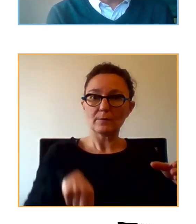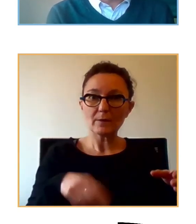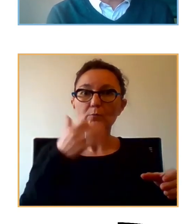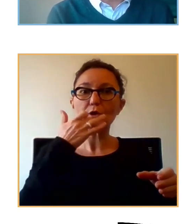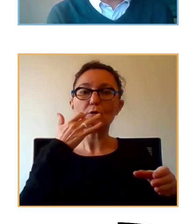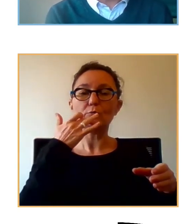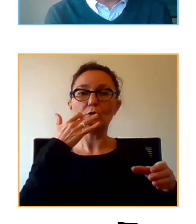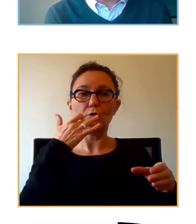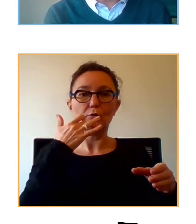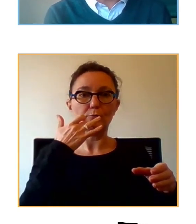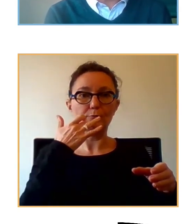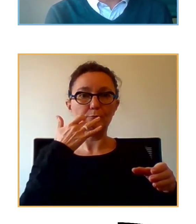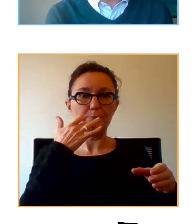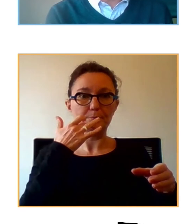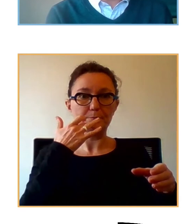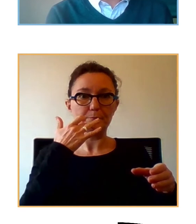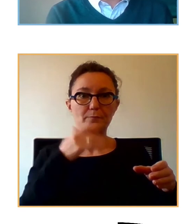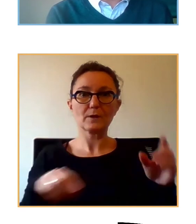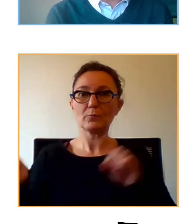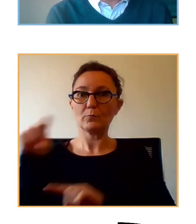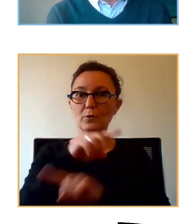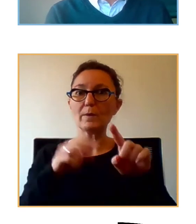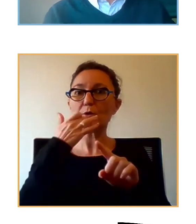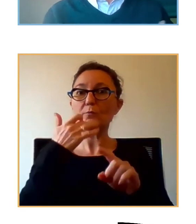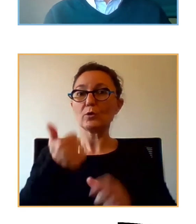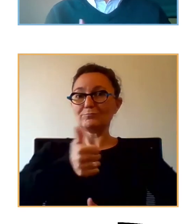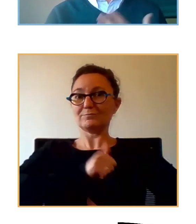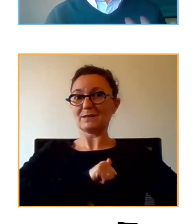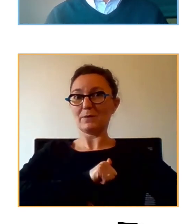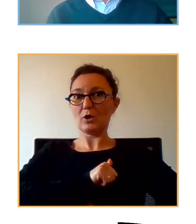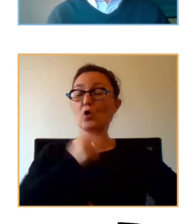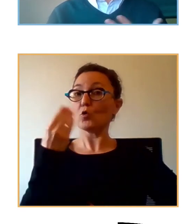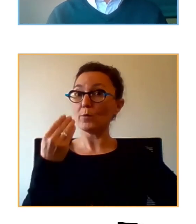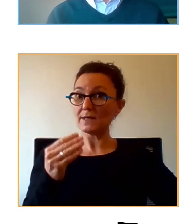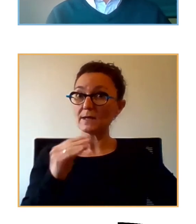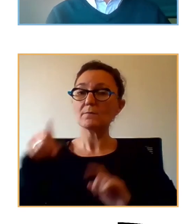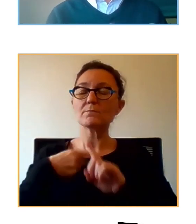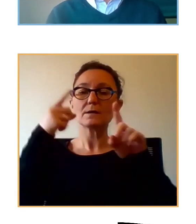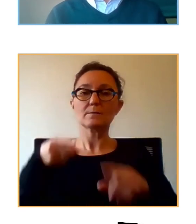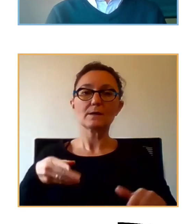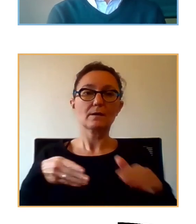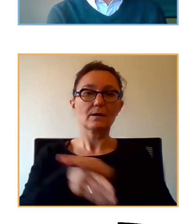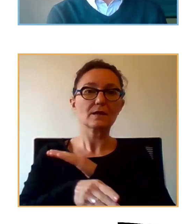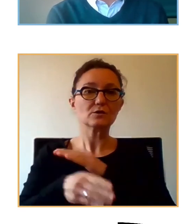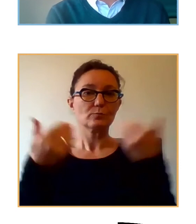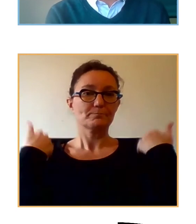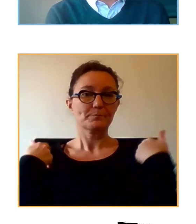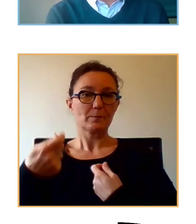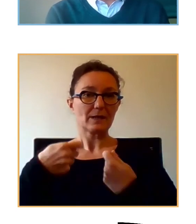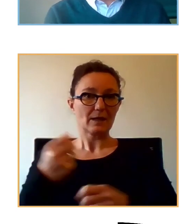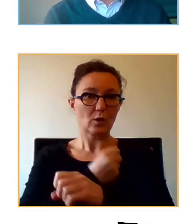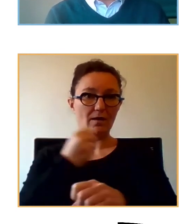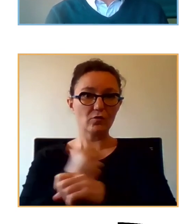tenemos uno de los casos de mayor desempleo de juvenil, sino también en todo este acceso al mercado laboral, a las